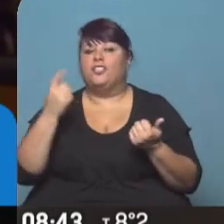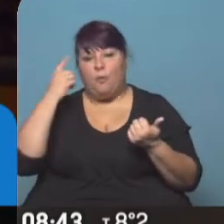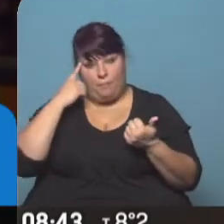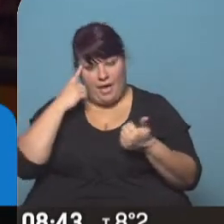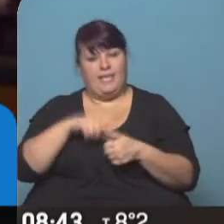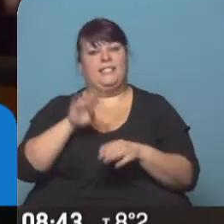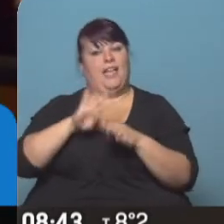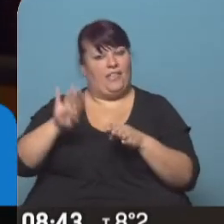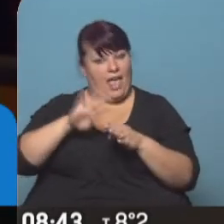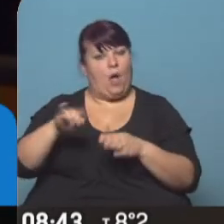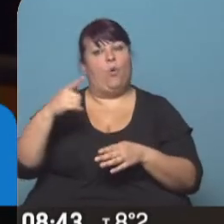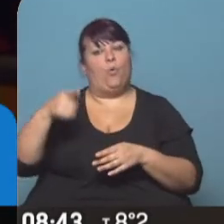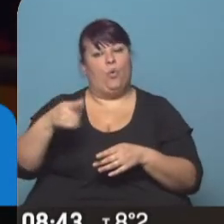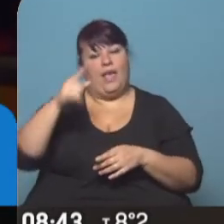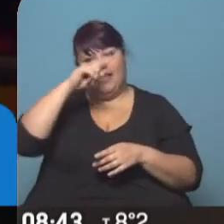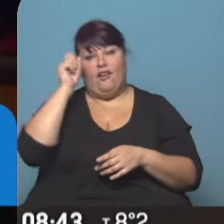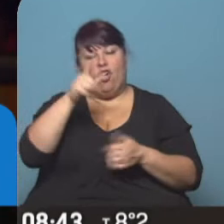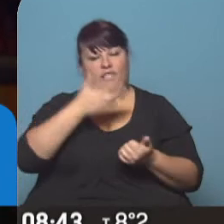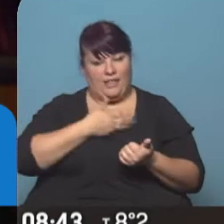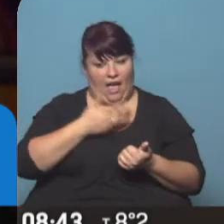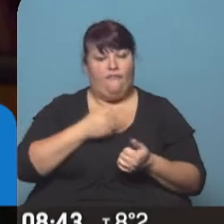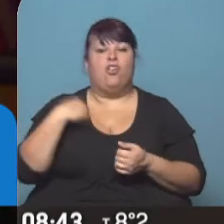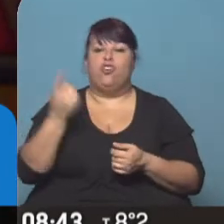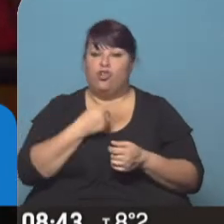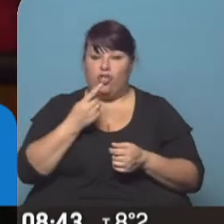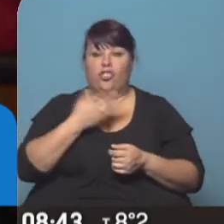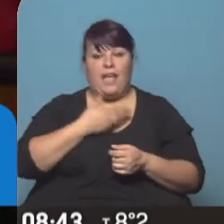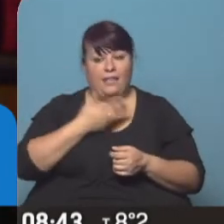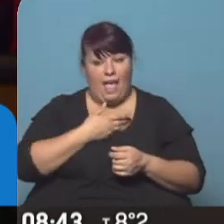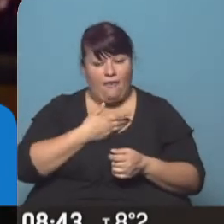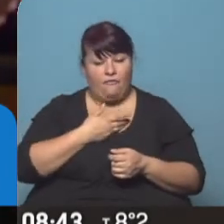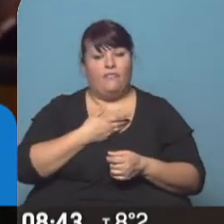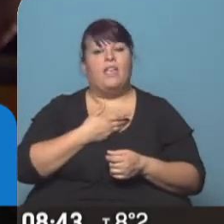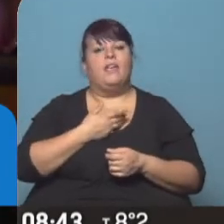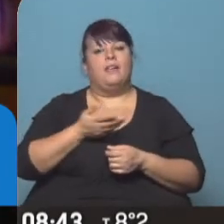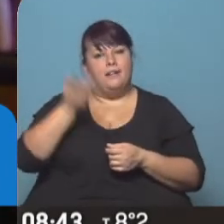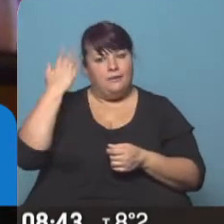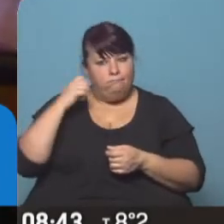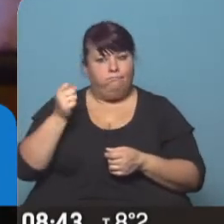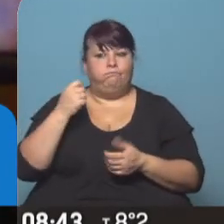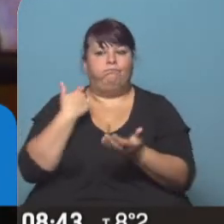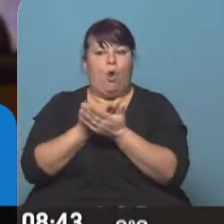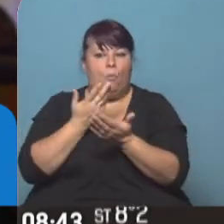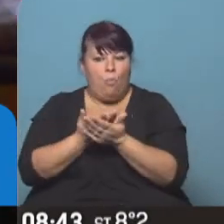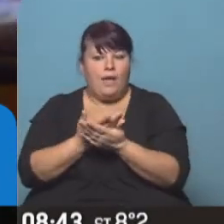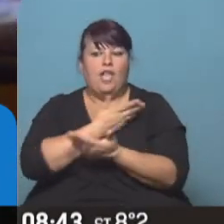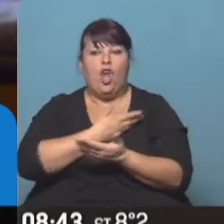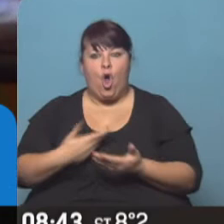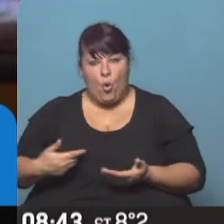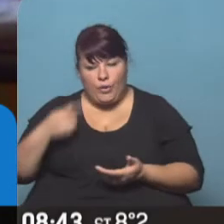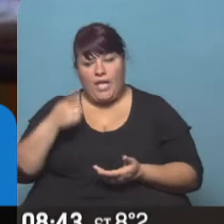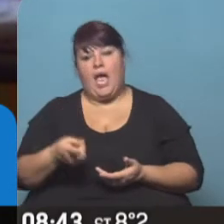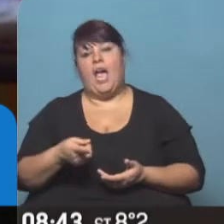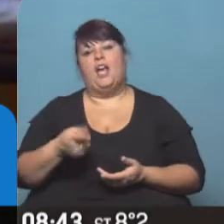la deuda que la Nación mantiene con Santa Fe. Nosotros los santafesinos hemos hecho una propuesta al Gobierno Nacional